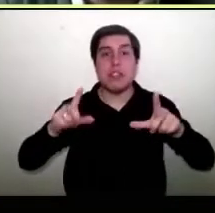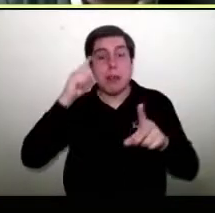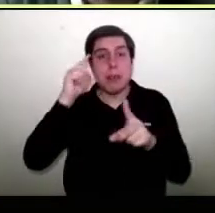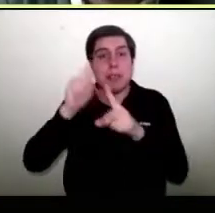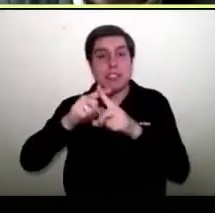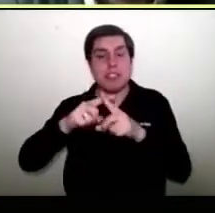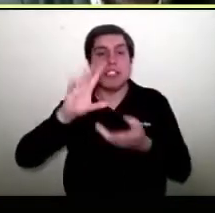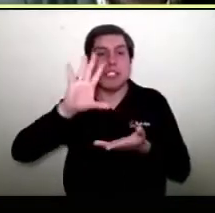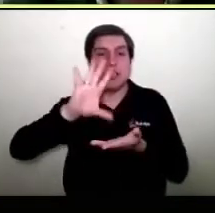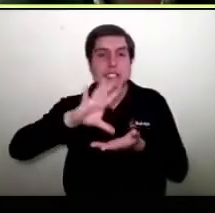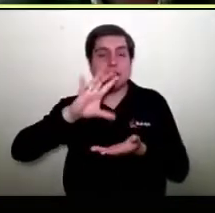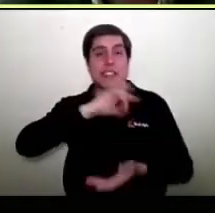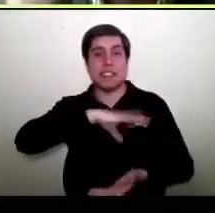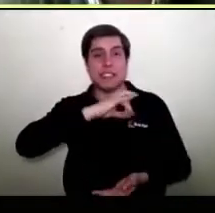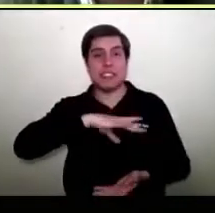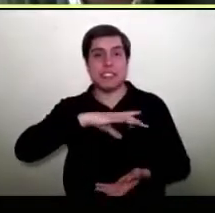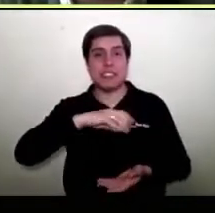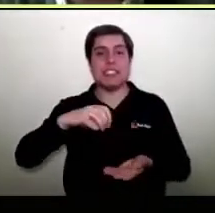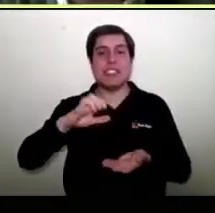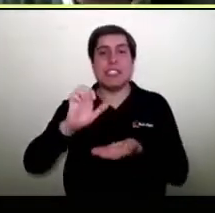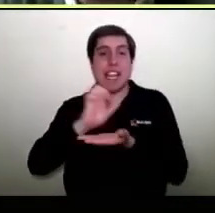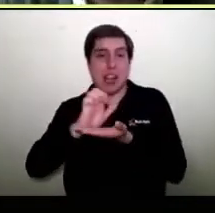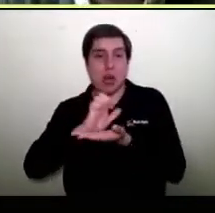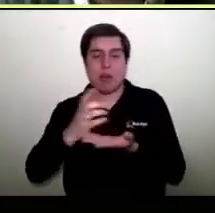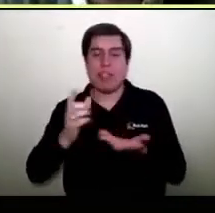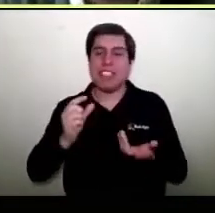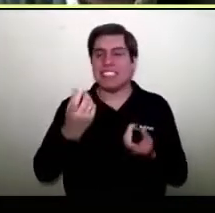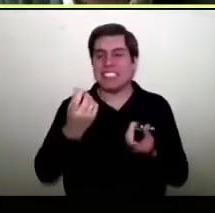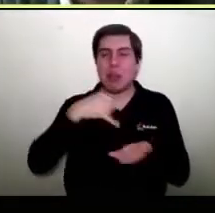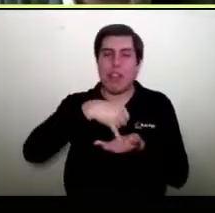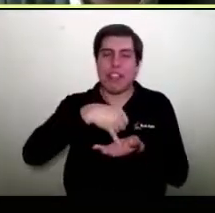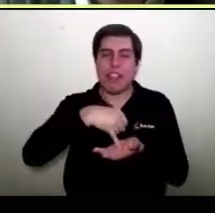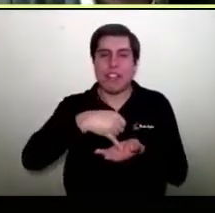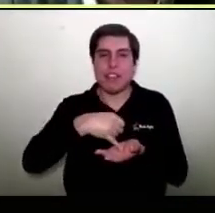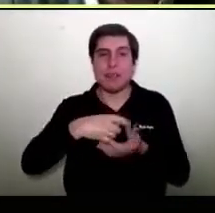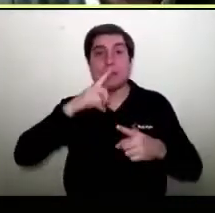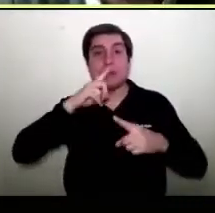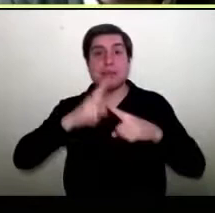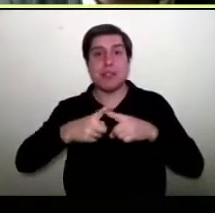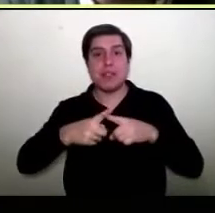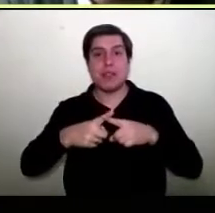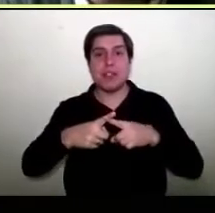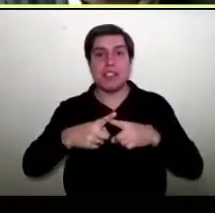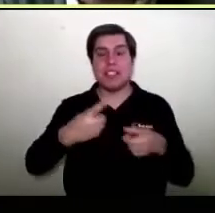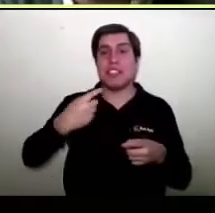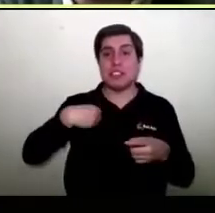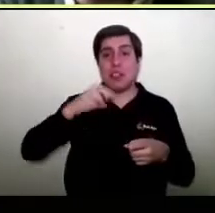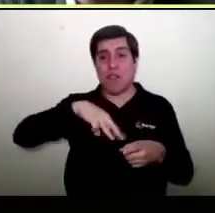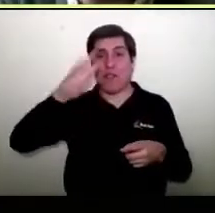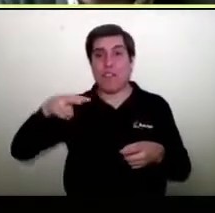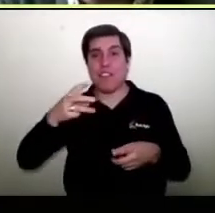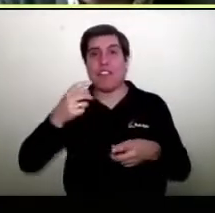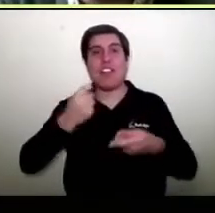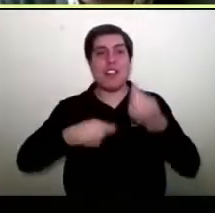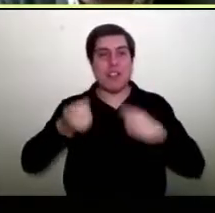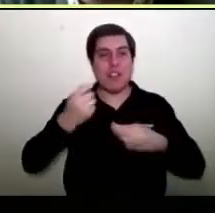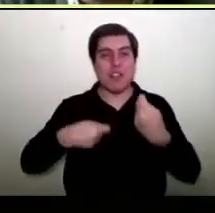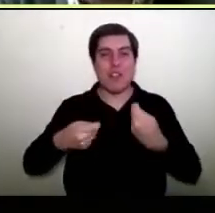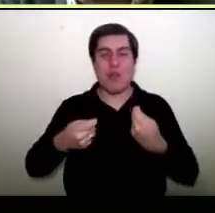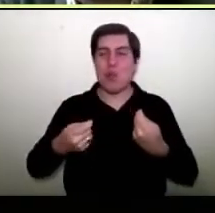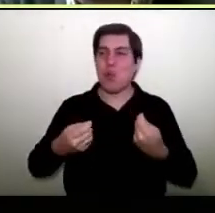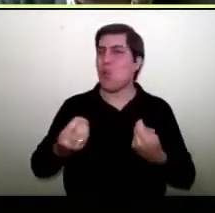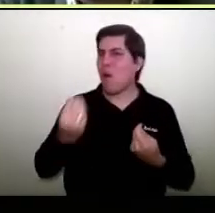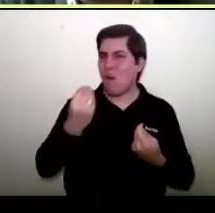del país. Sin más, vamos a nuestra presentación, que dice por título, Ventajas de vender en un mall virtual. Y